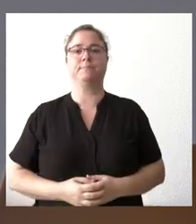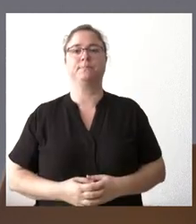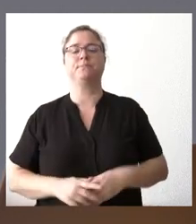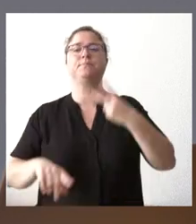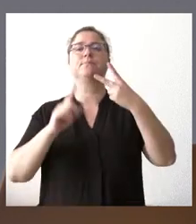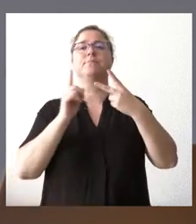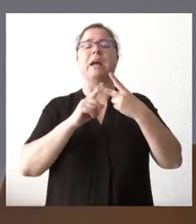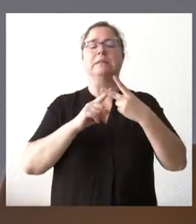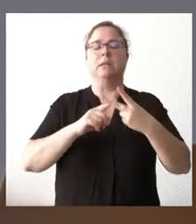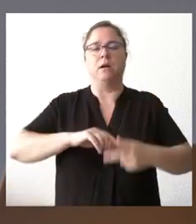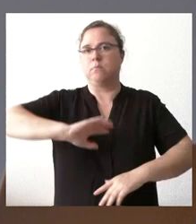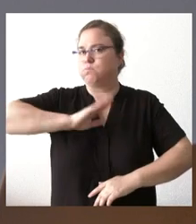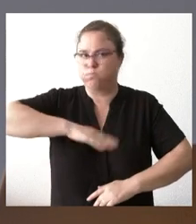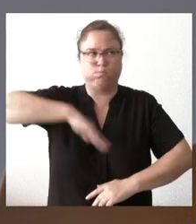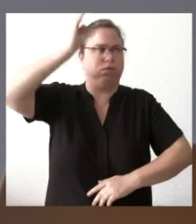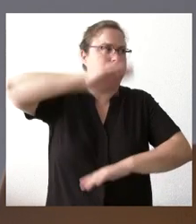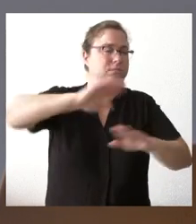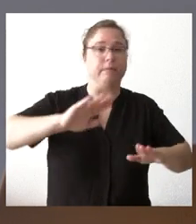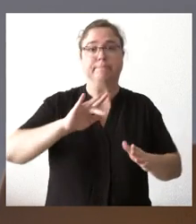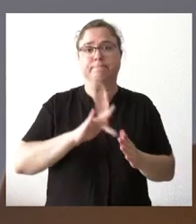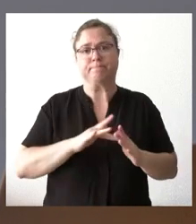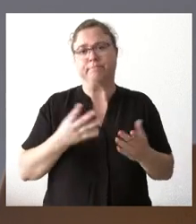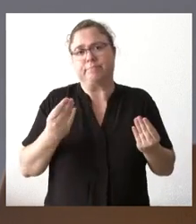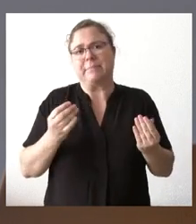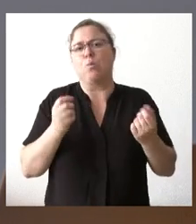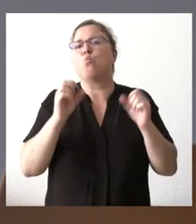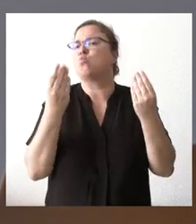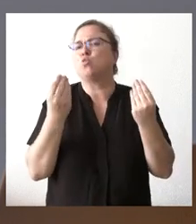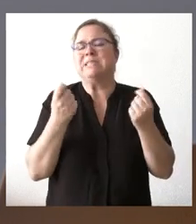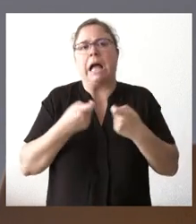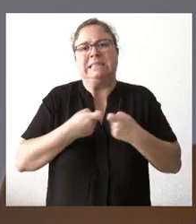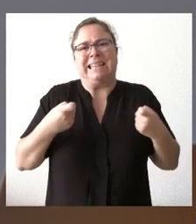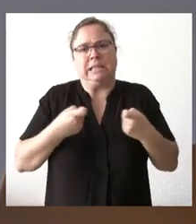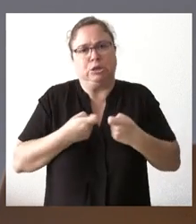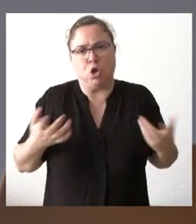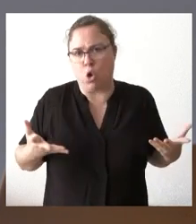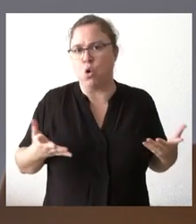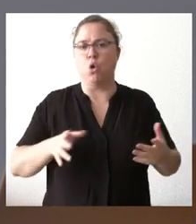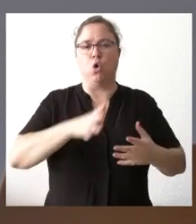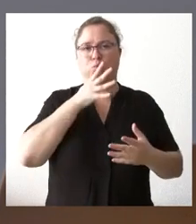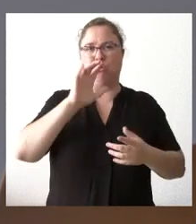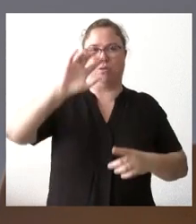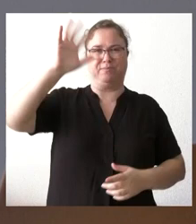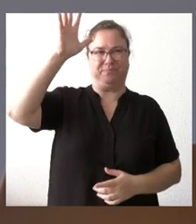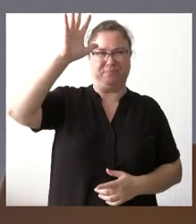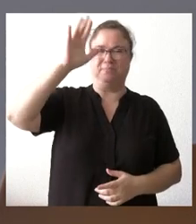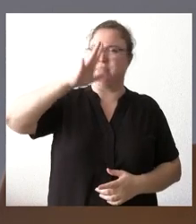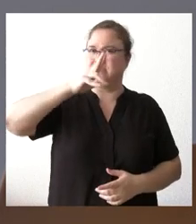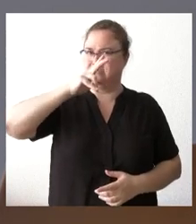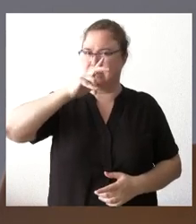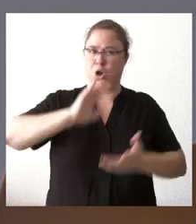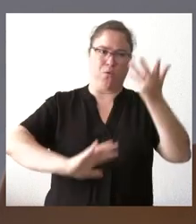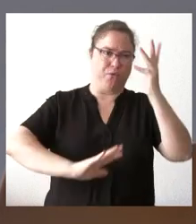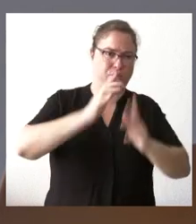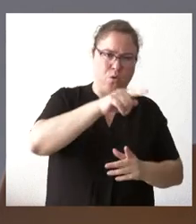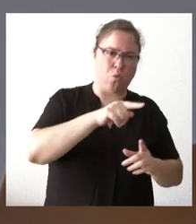sobrepasados bueno lo que ha habido es momentos de mucha tensión de mucha tensión las condiciones meteorológicas someten a los incendios